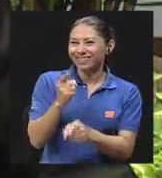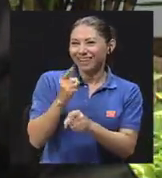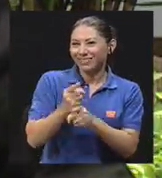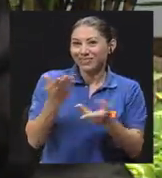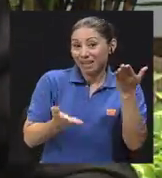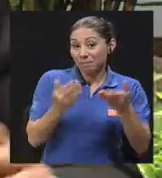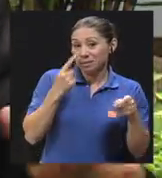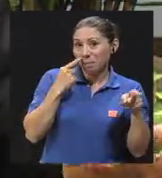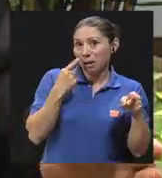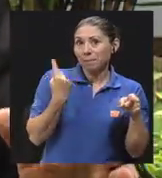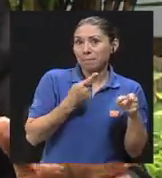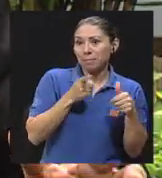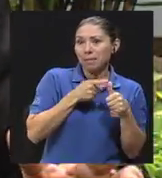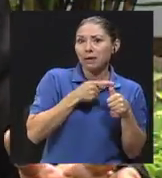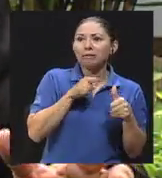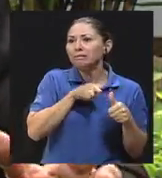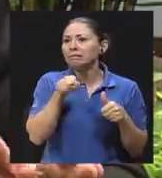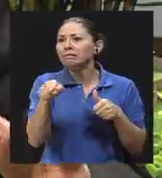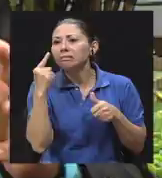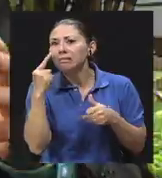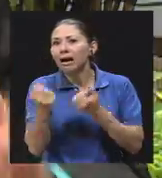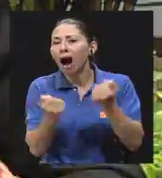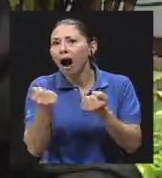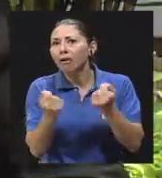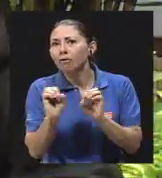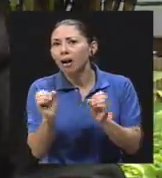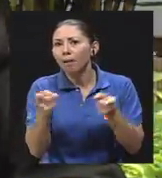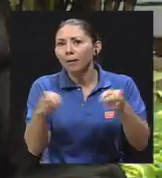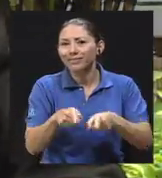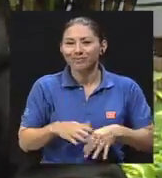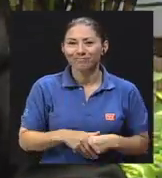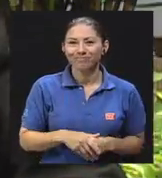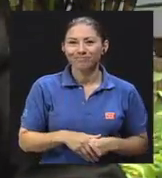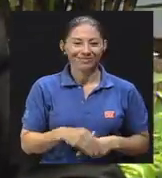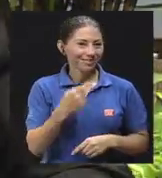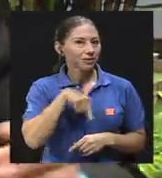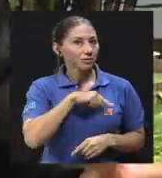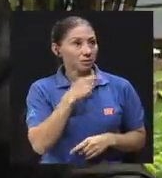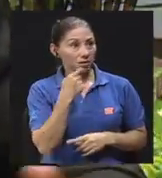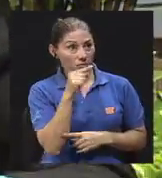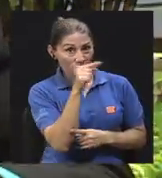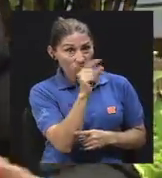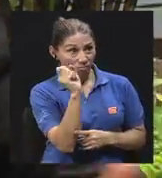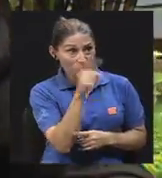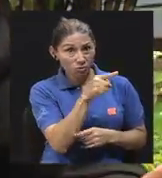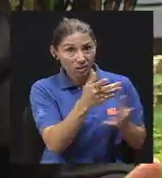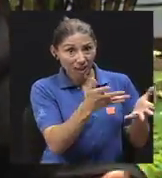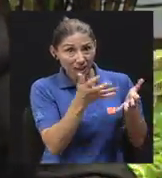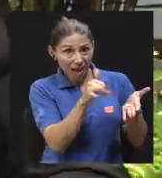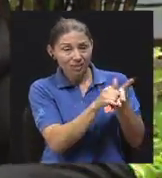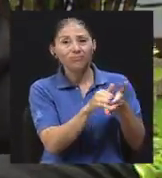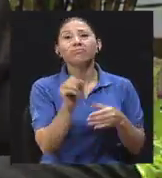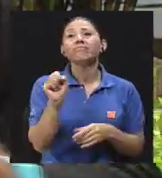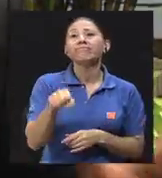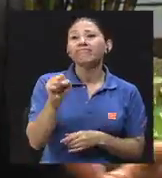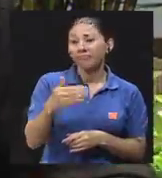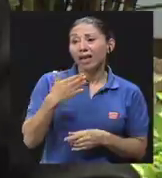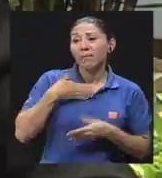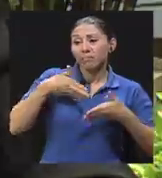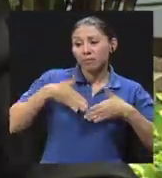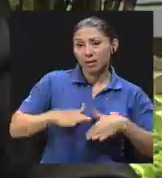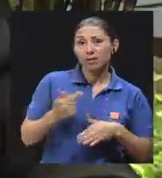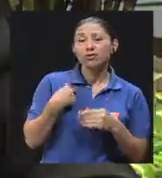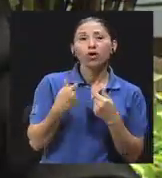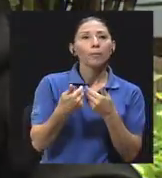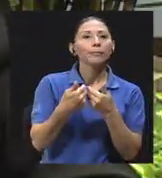hombre. Y entonces dijimos, ¿eso es lo que usted quería? Sí, después de eso nos alejamos y duramos un mes sin